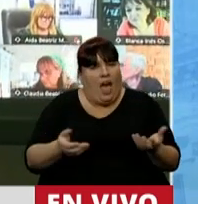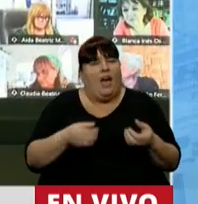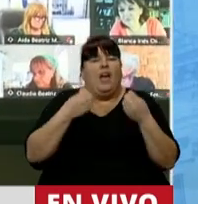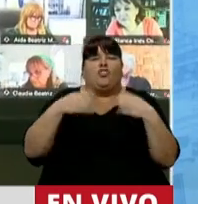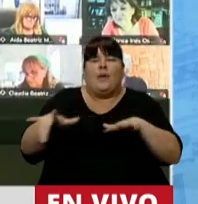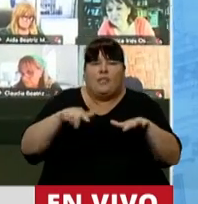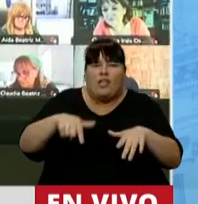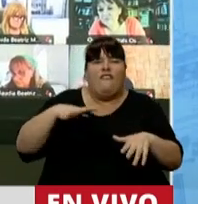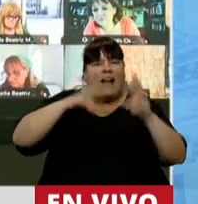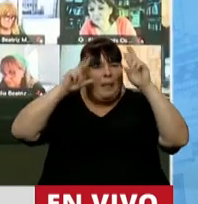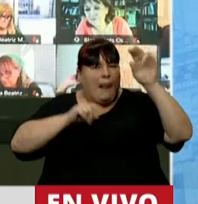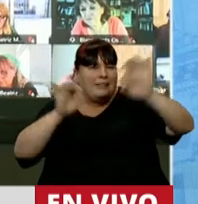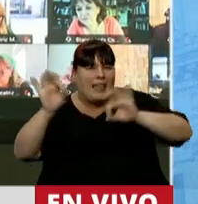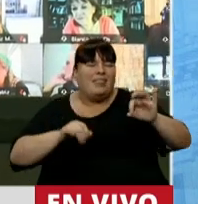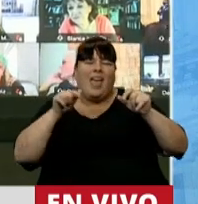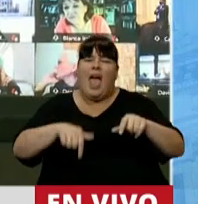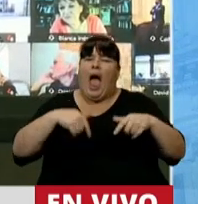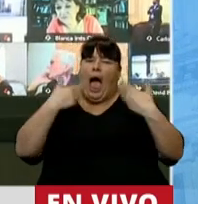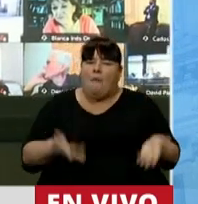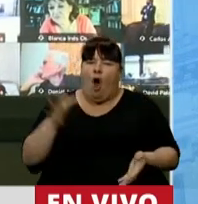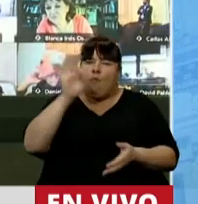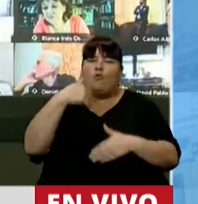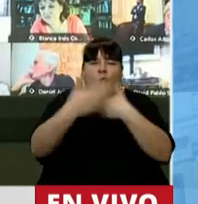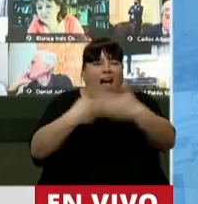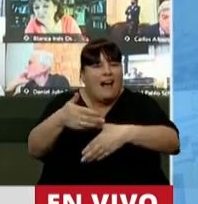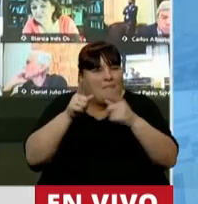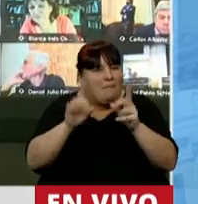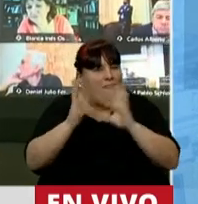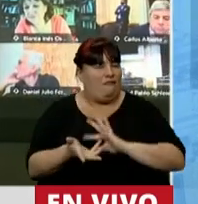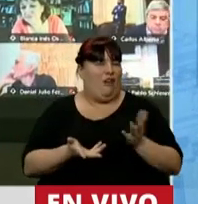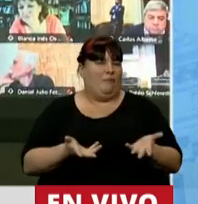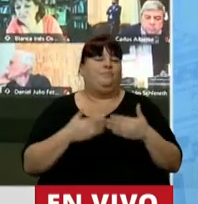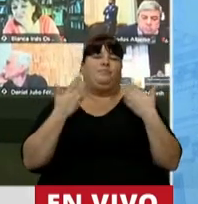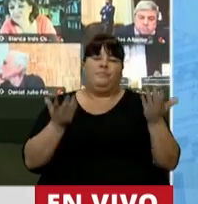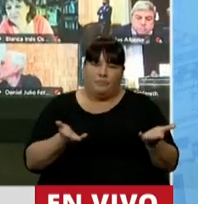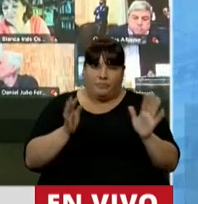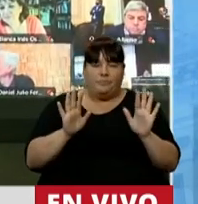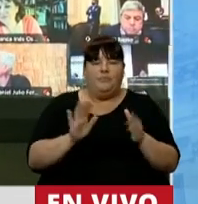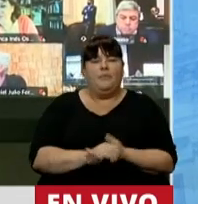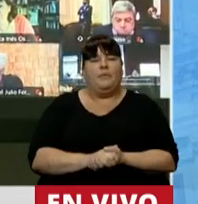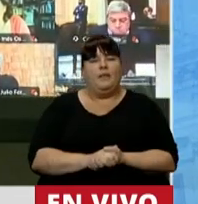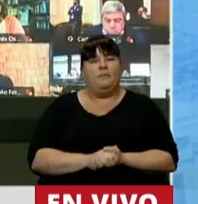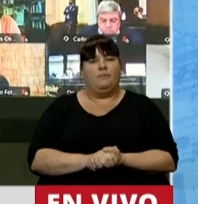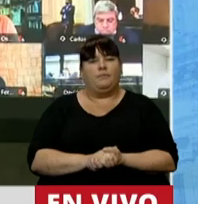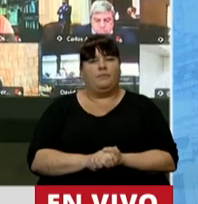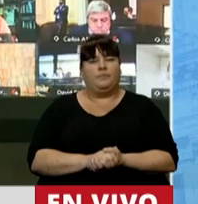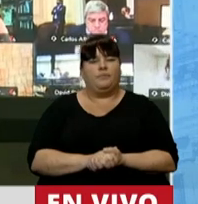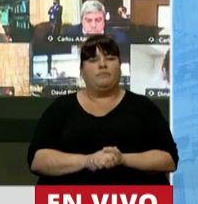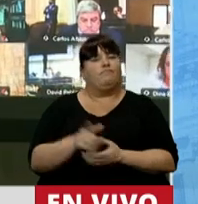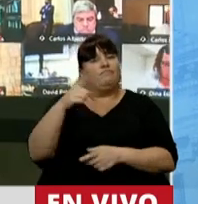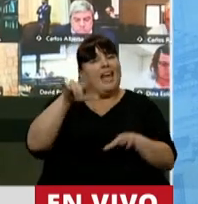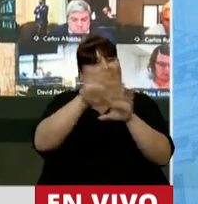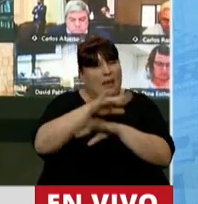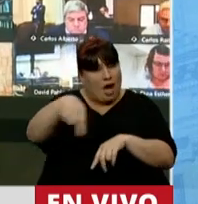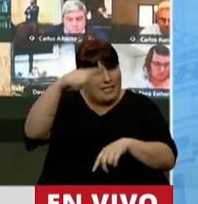coyuntura, falta estrategia. Esta era una oportunidad para avanzar en esa línea. Entonces, miren, se